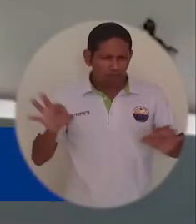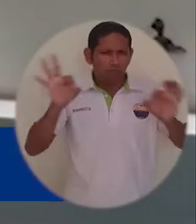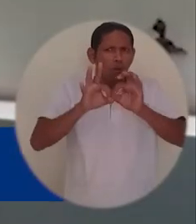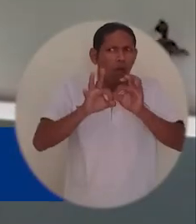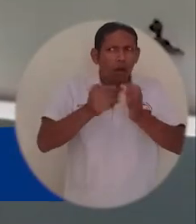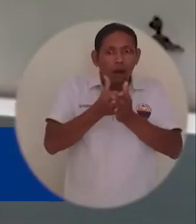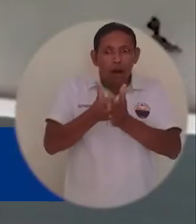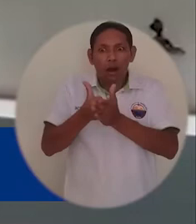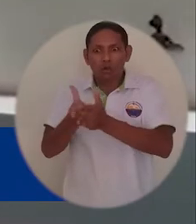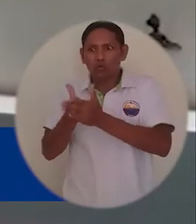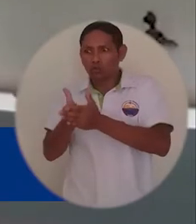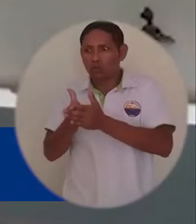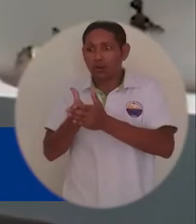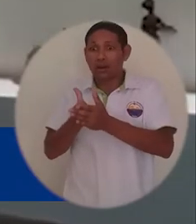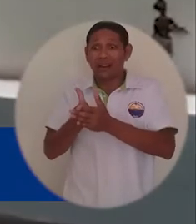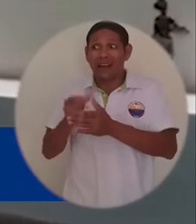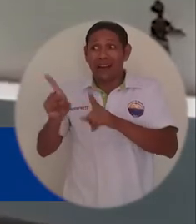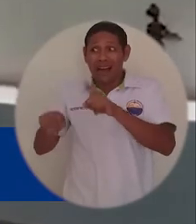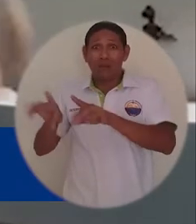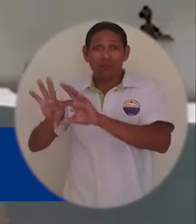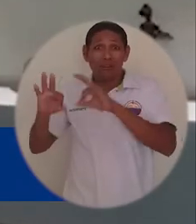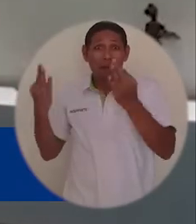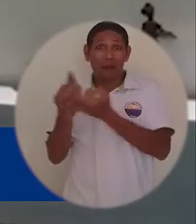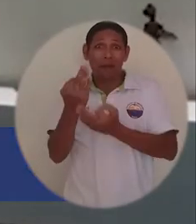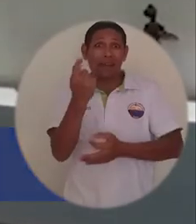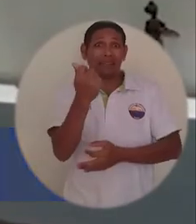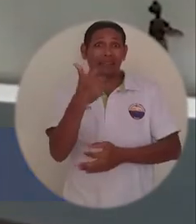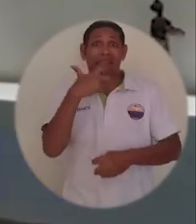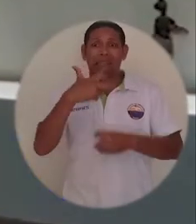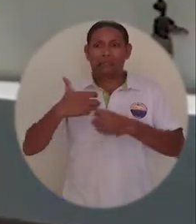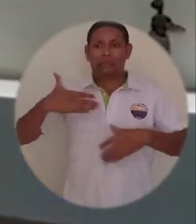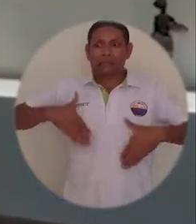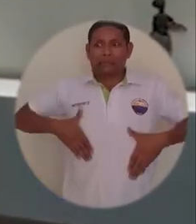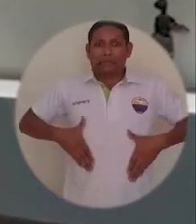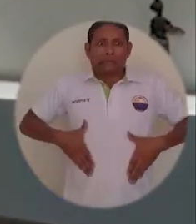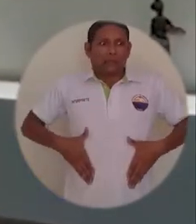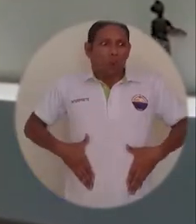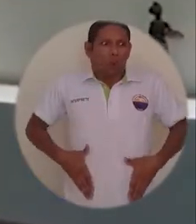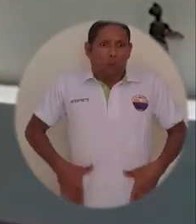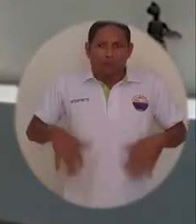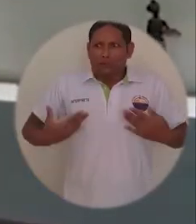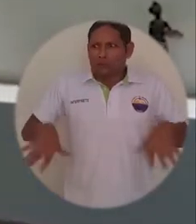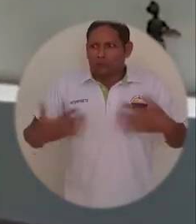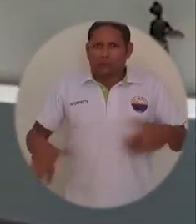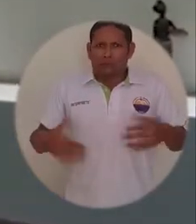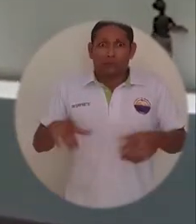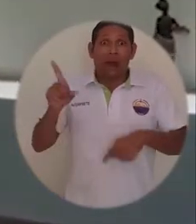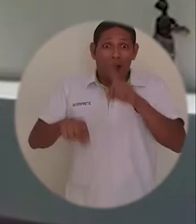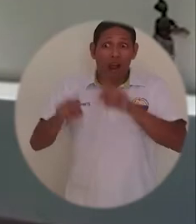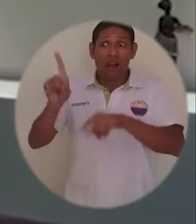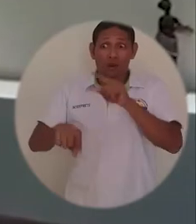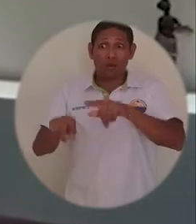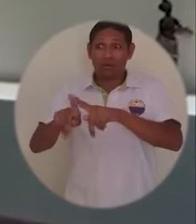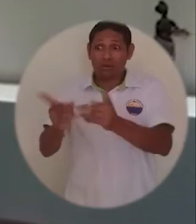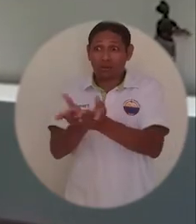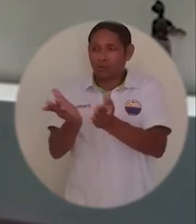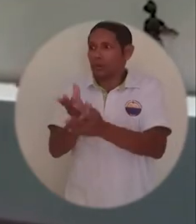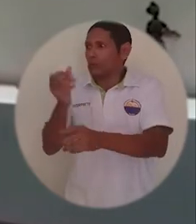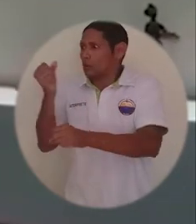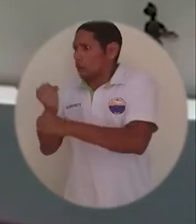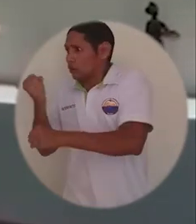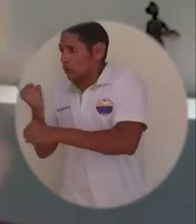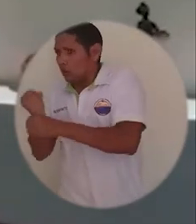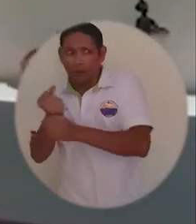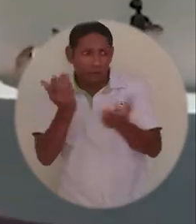que busca aliviar en el bolsillo de los padres de familia y de muchos estudiantes